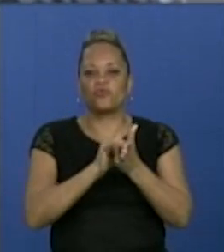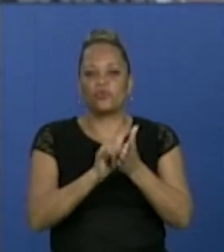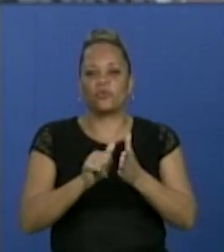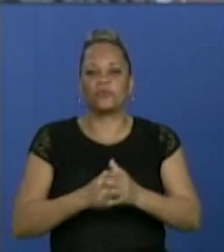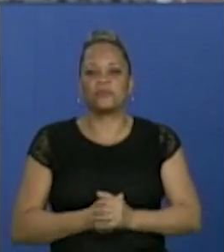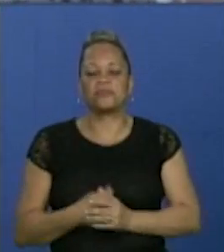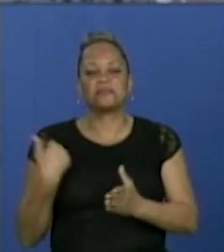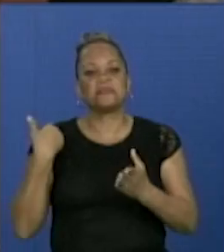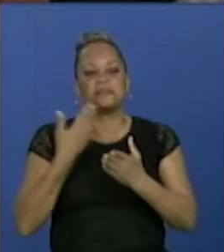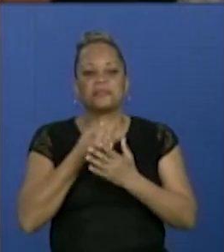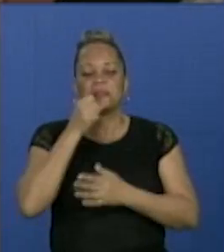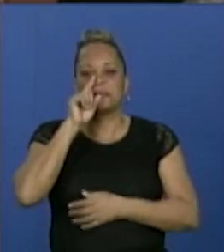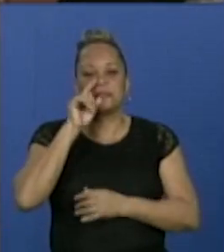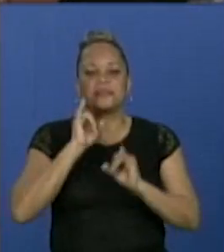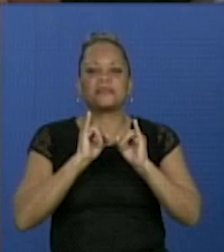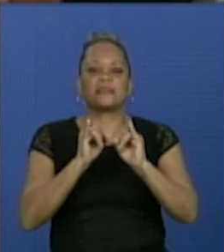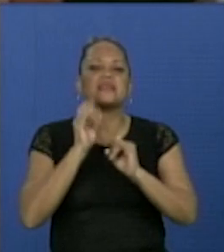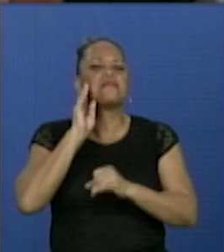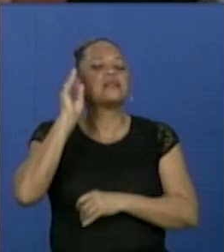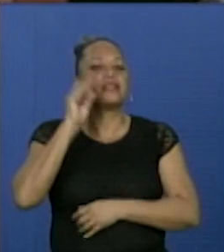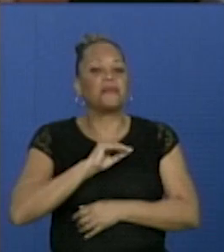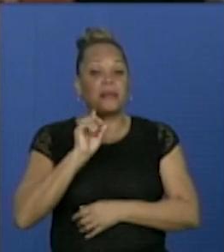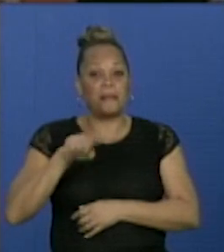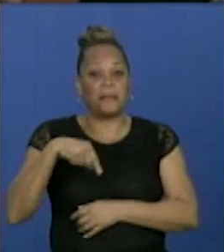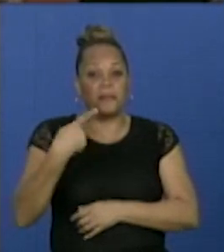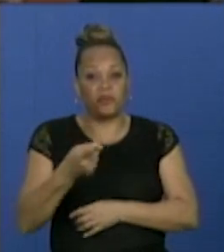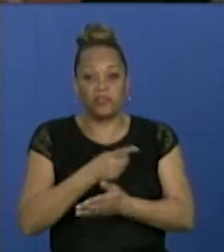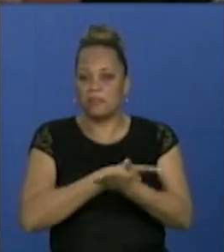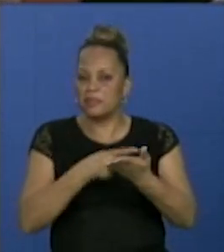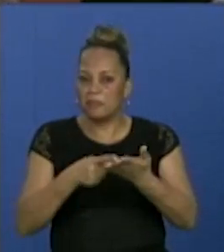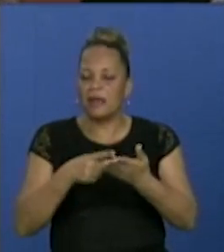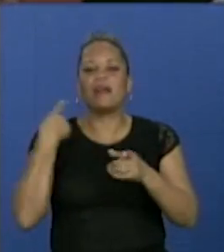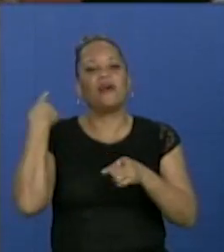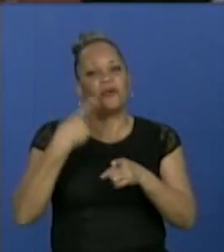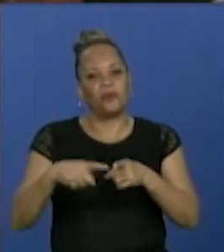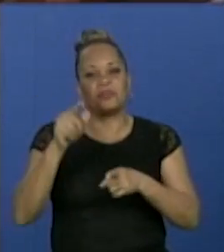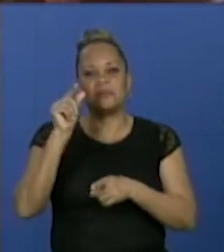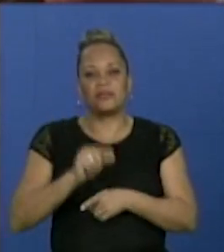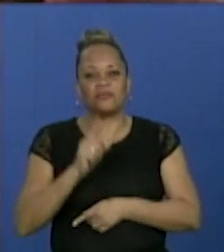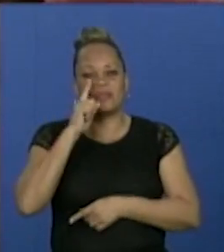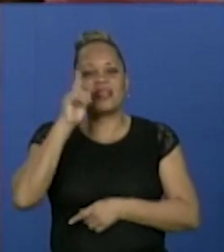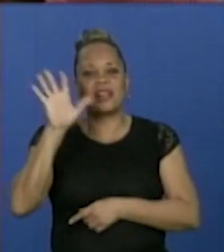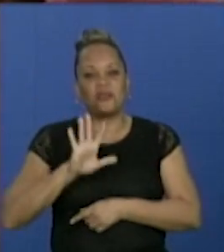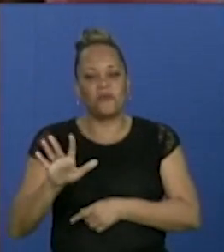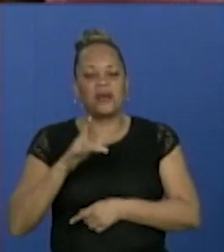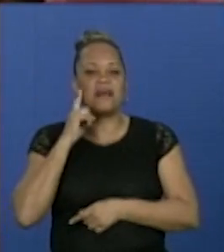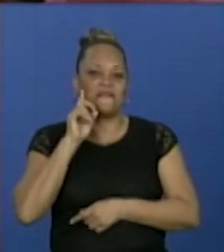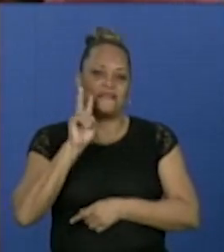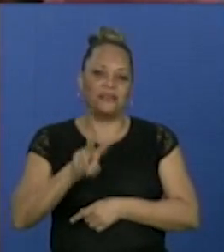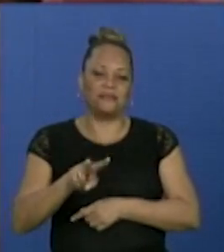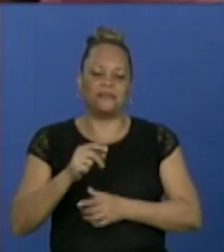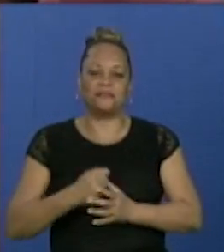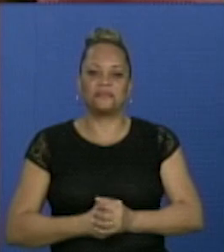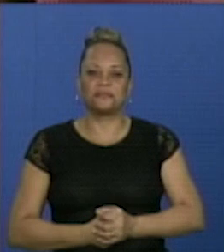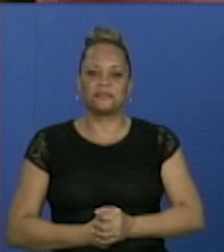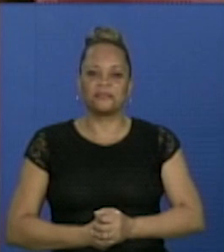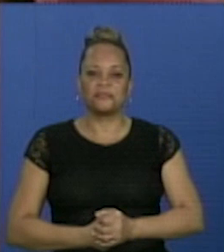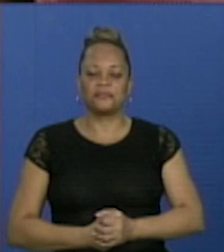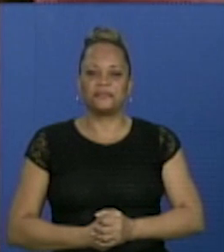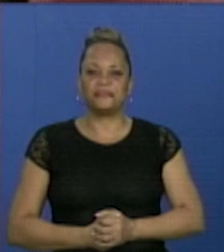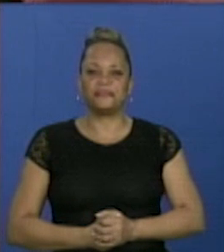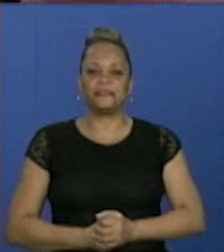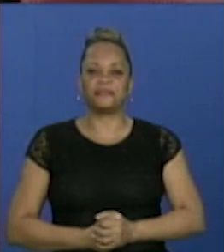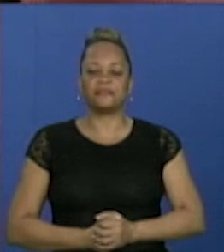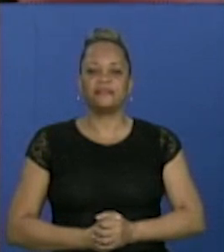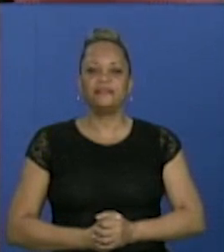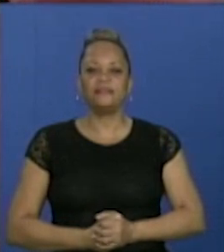Por hoy ya me despido con la certeza de que la próxima semana seguiremos descubriendo otro rostro de Renacer. El